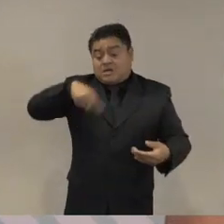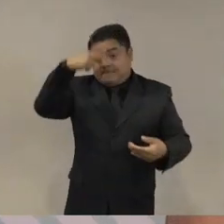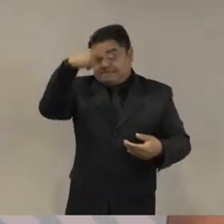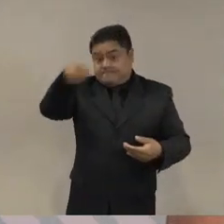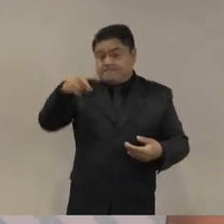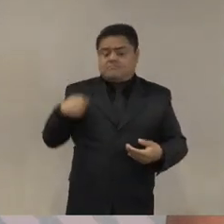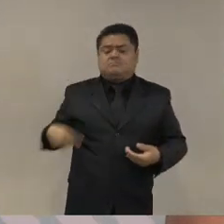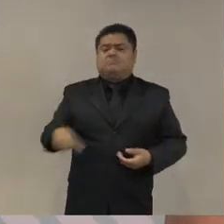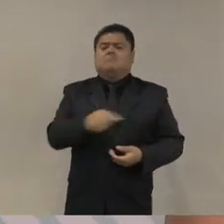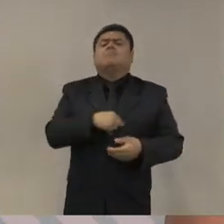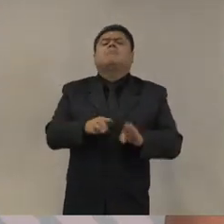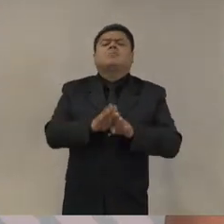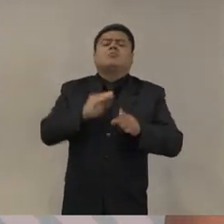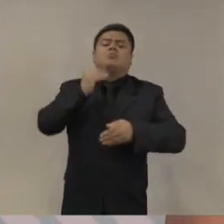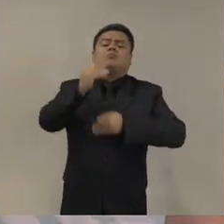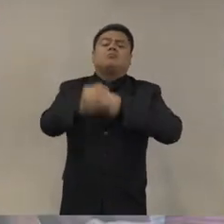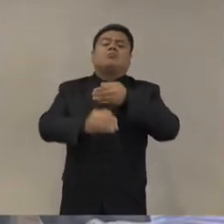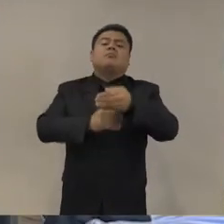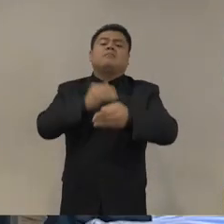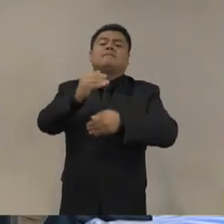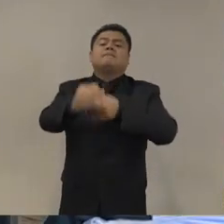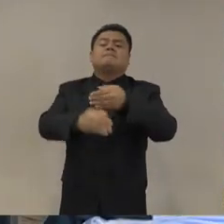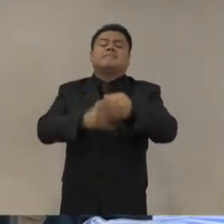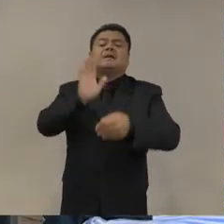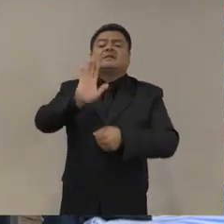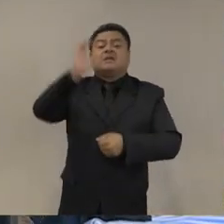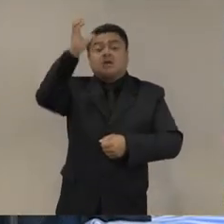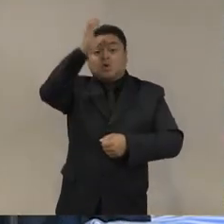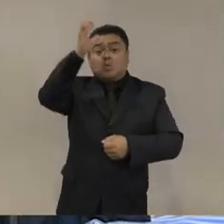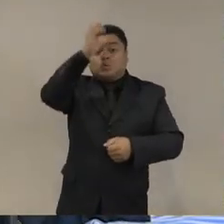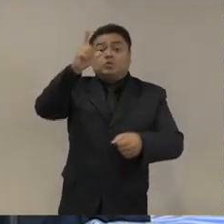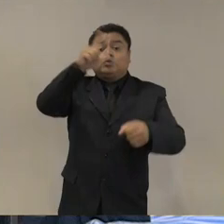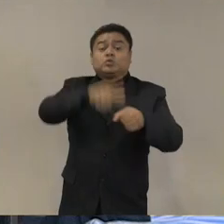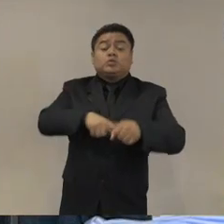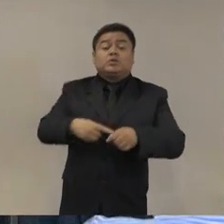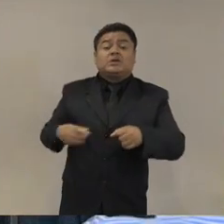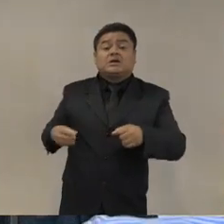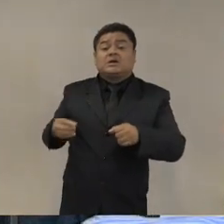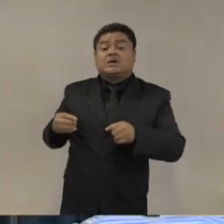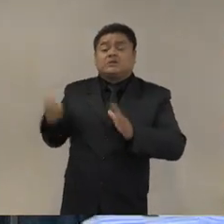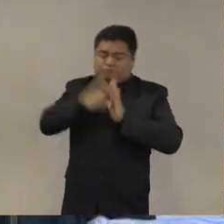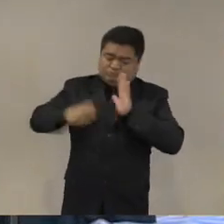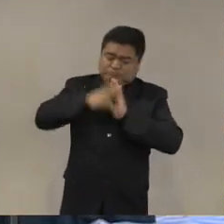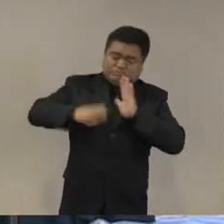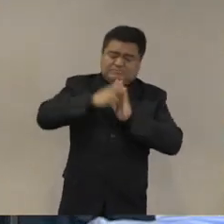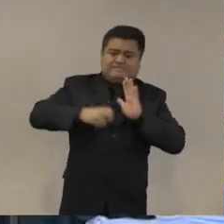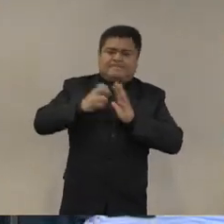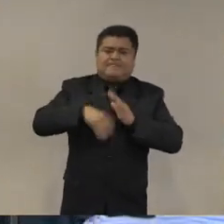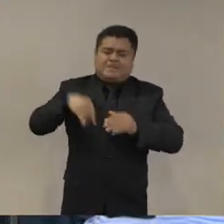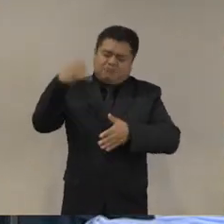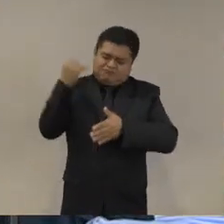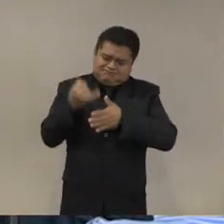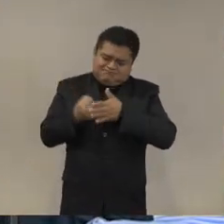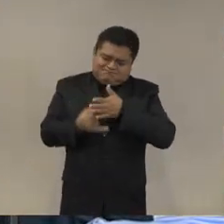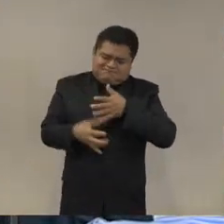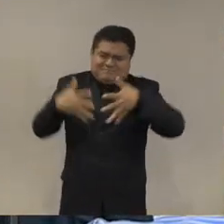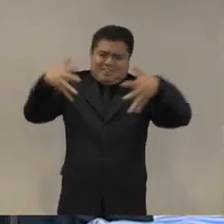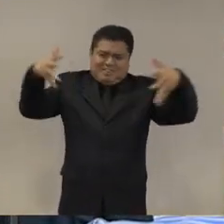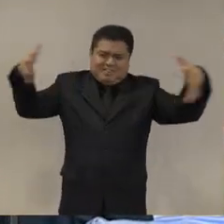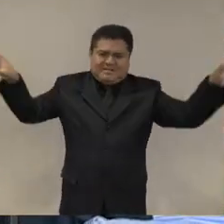exagerado en un proceso de recodificación cultural pues yo creo de los más profundos y más amplios